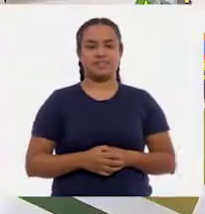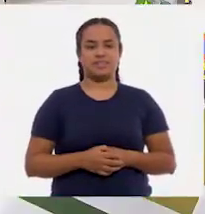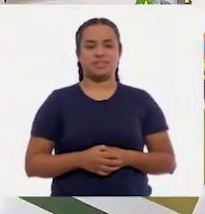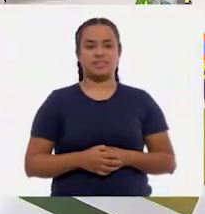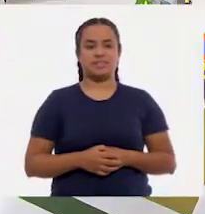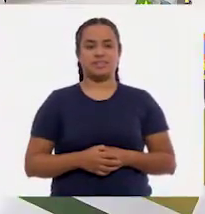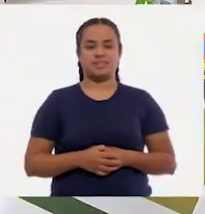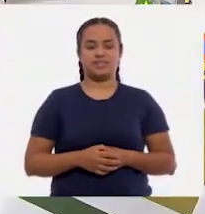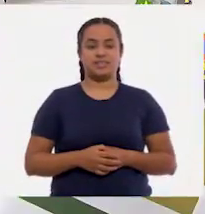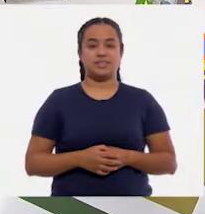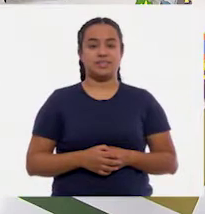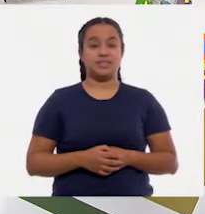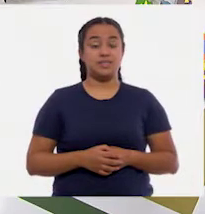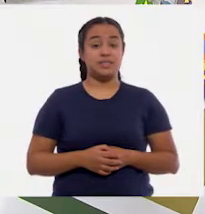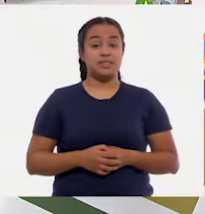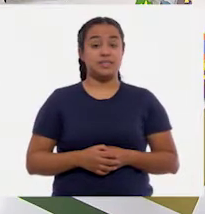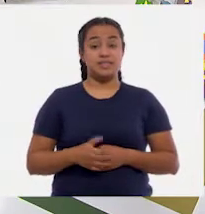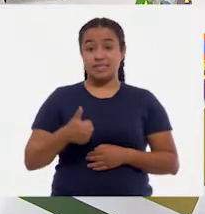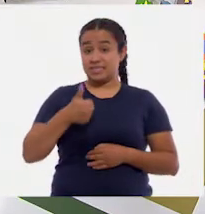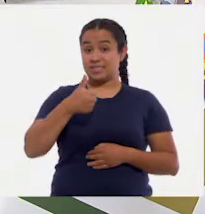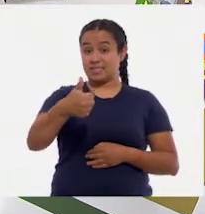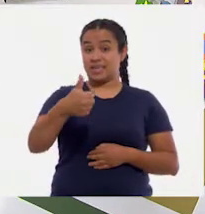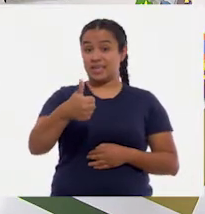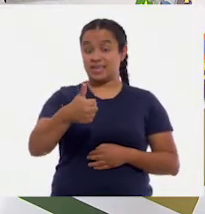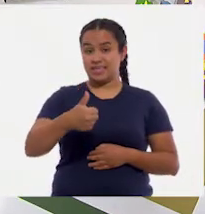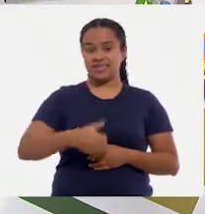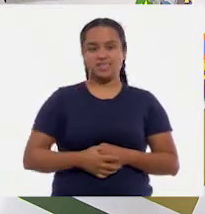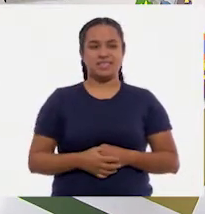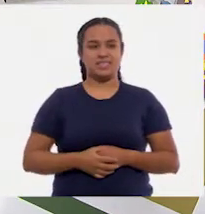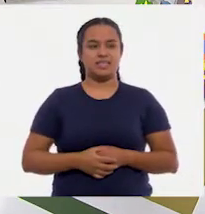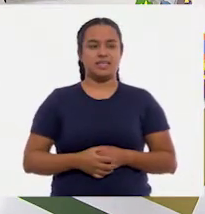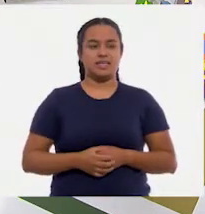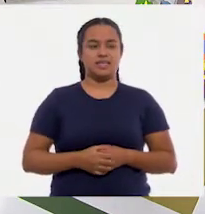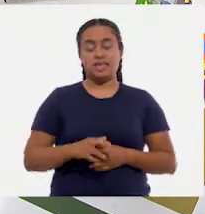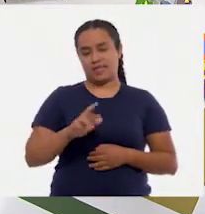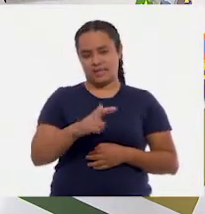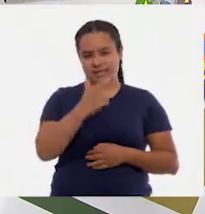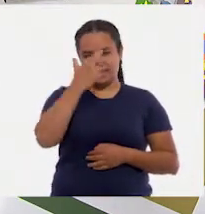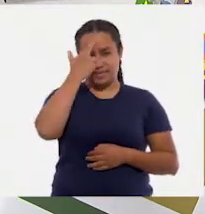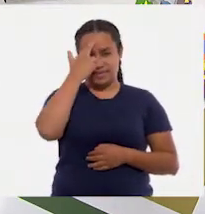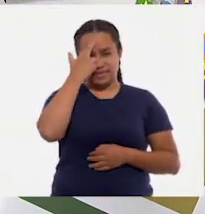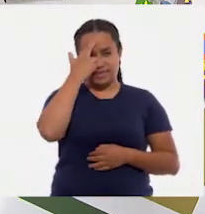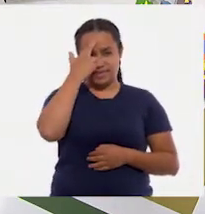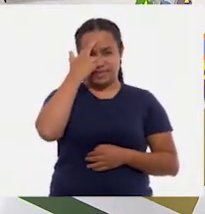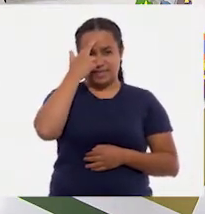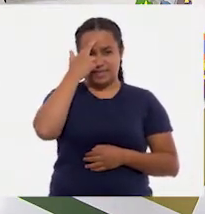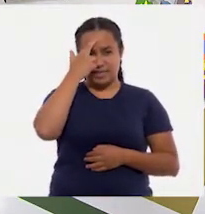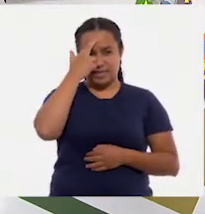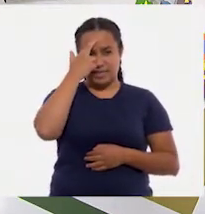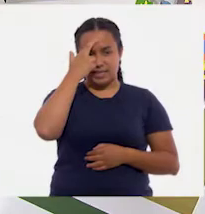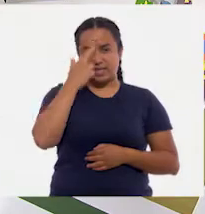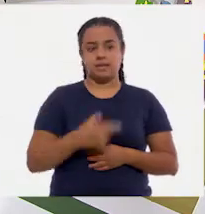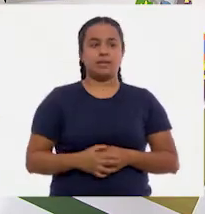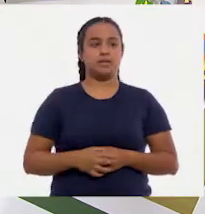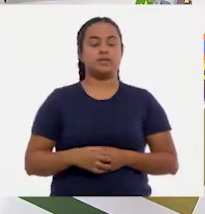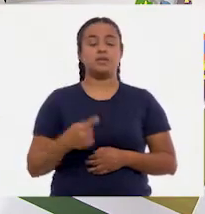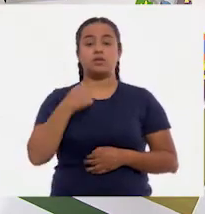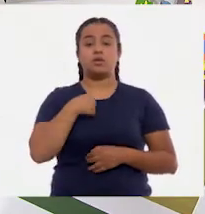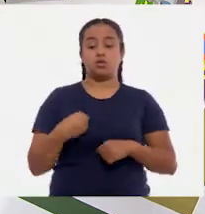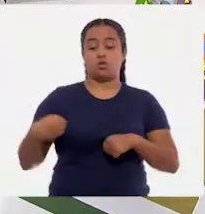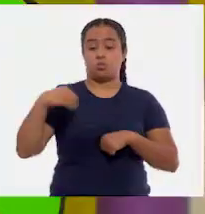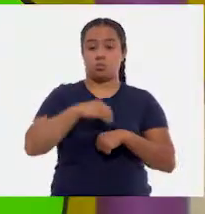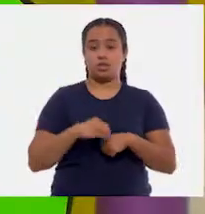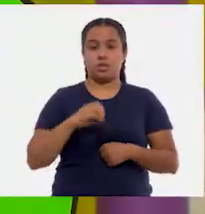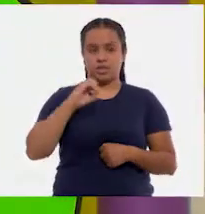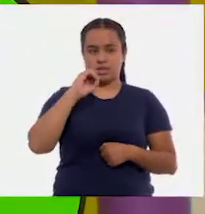Y... ¡Tarán! ¡Ah! ¡6, justamente! Quedamos que entonces le voy a agregar un